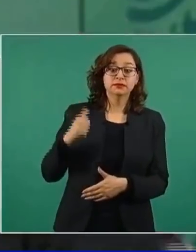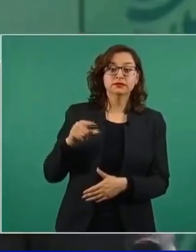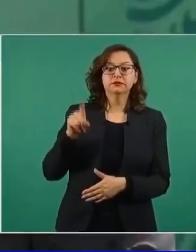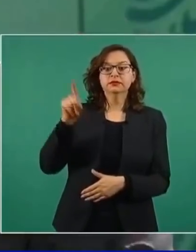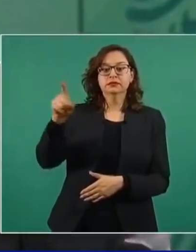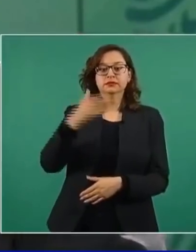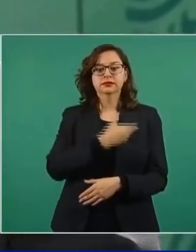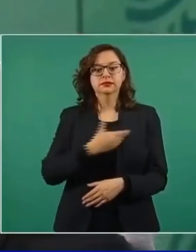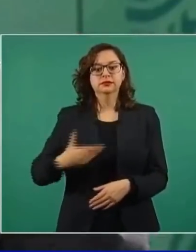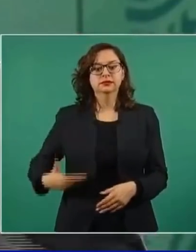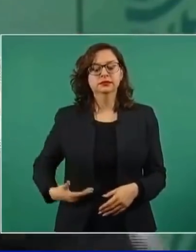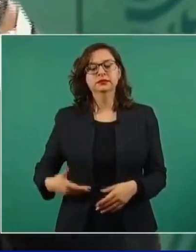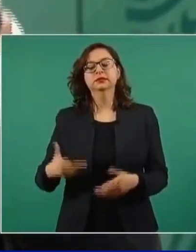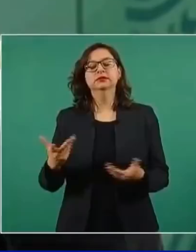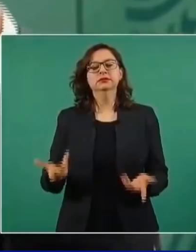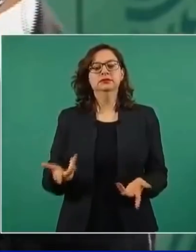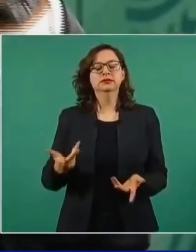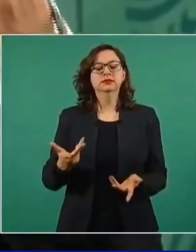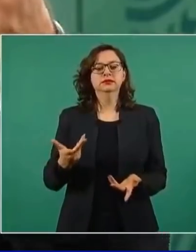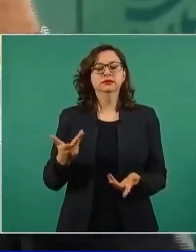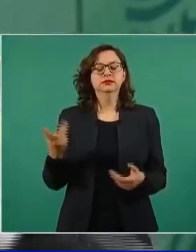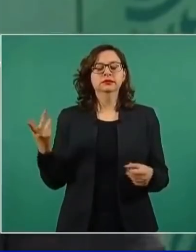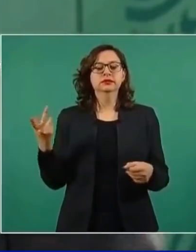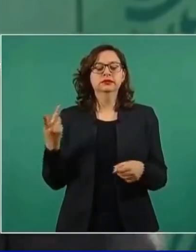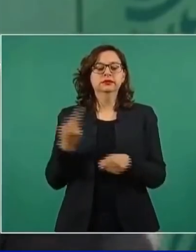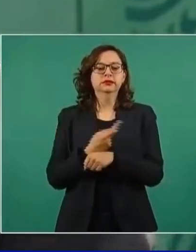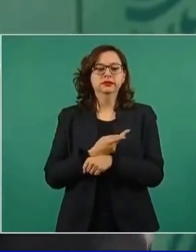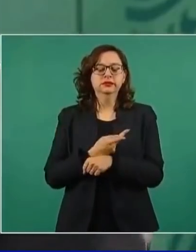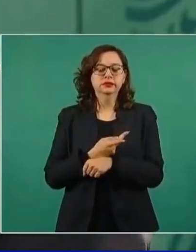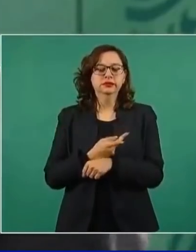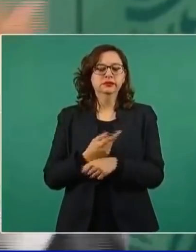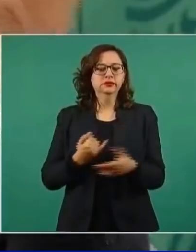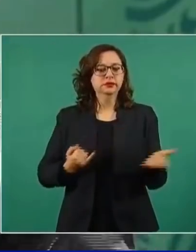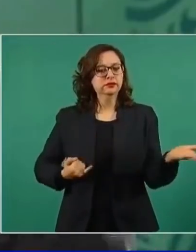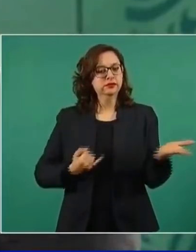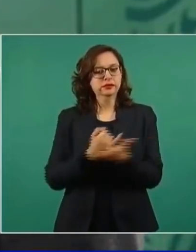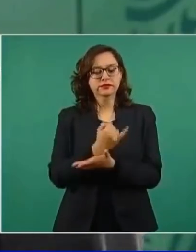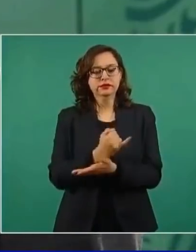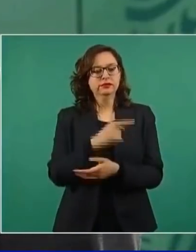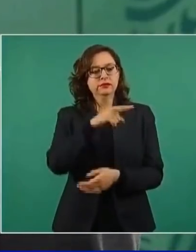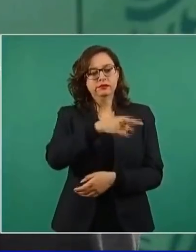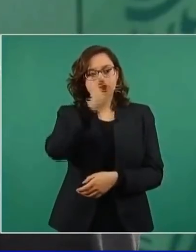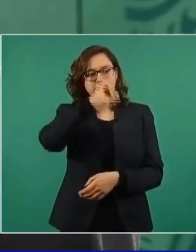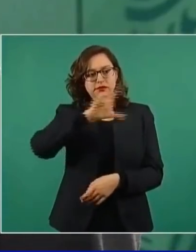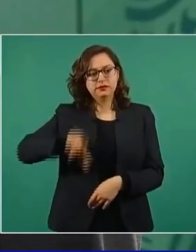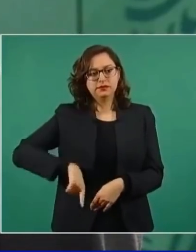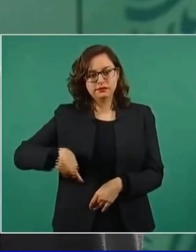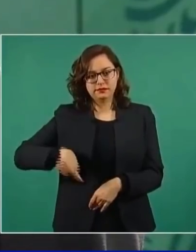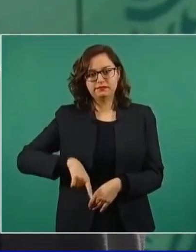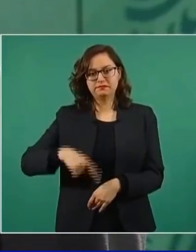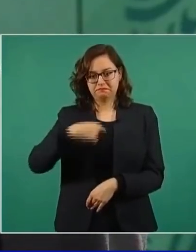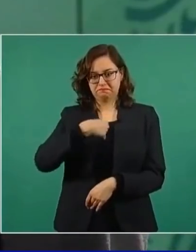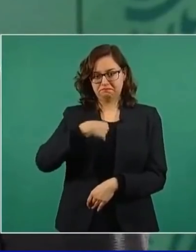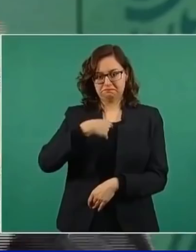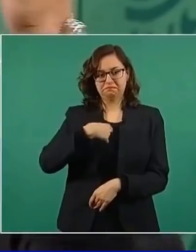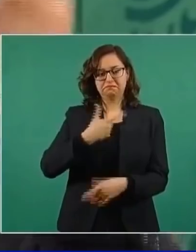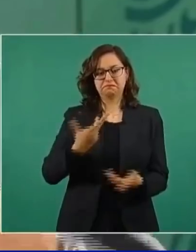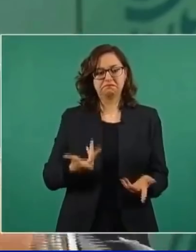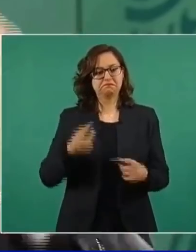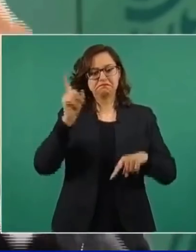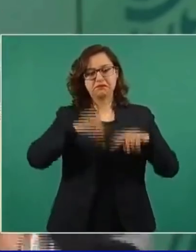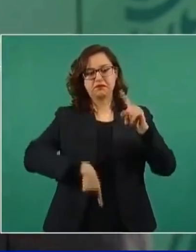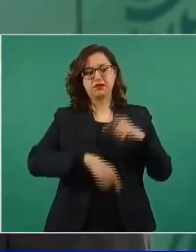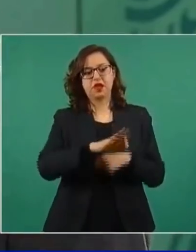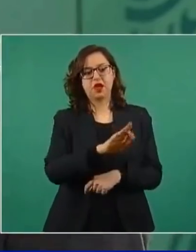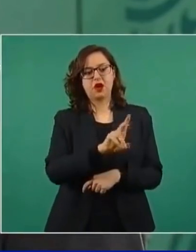hablar al presidente de la Corte. De ese entonces y le dan